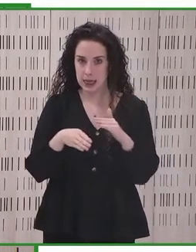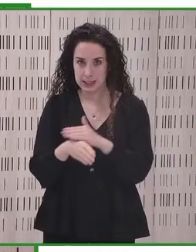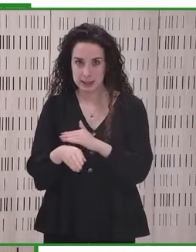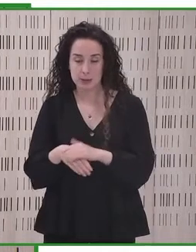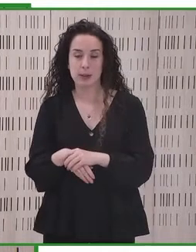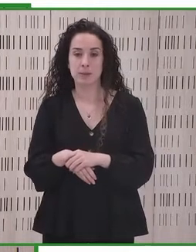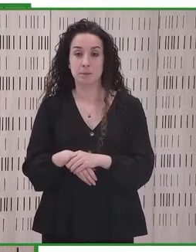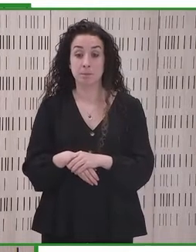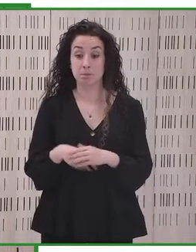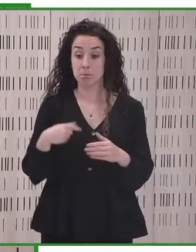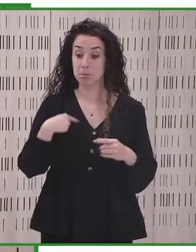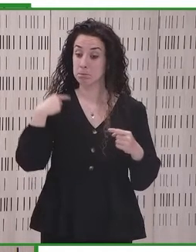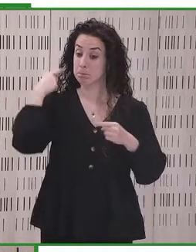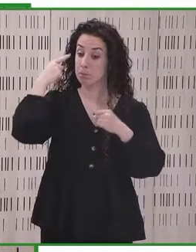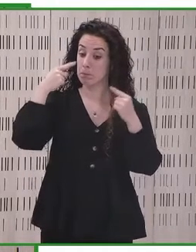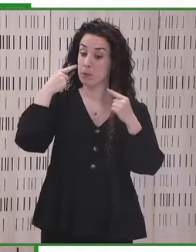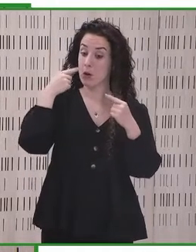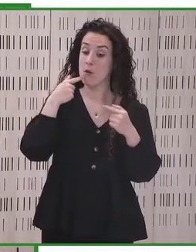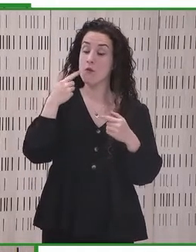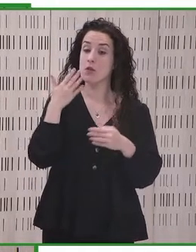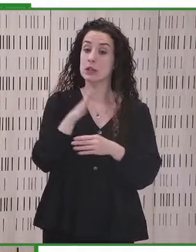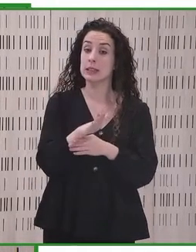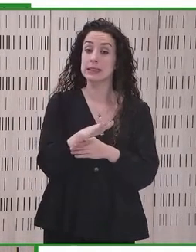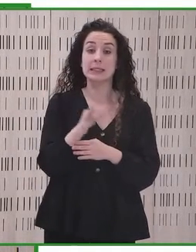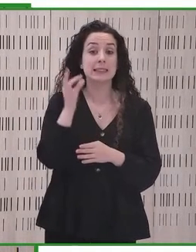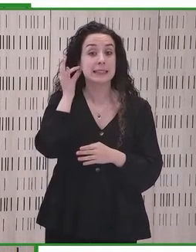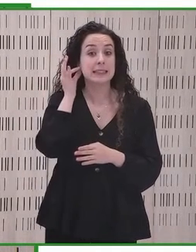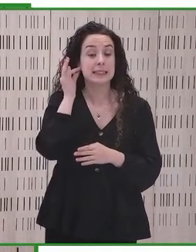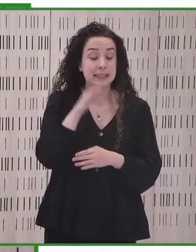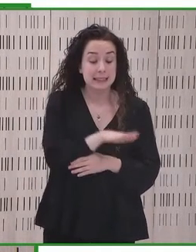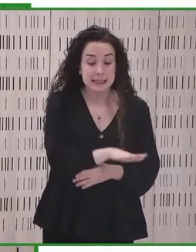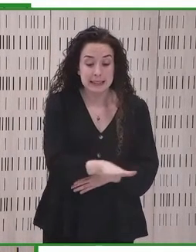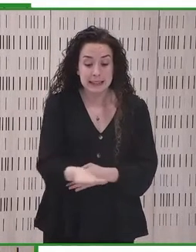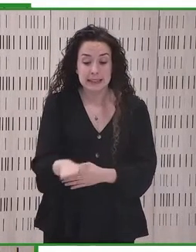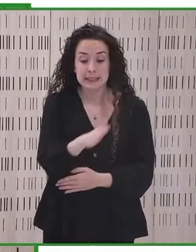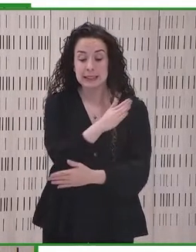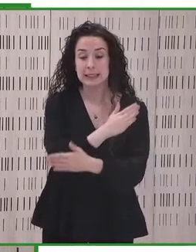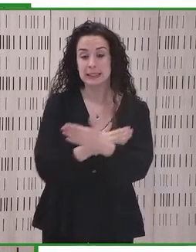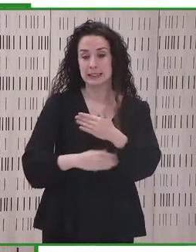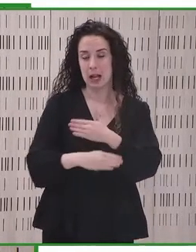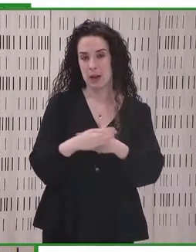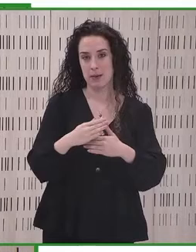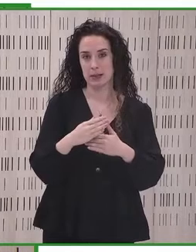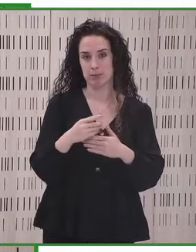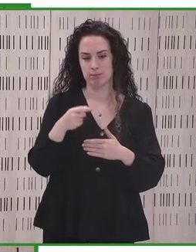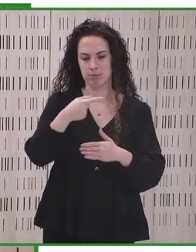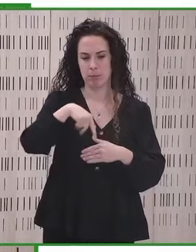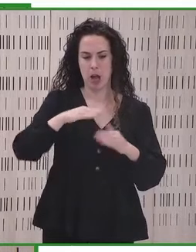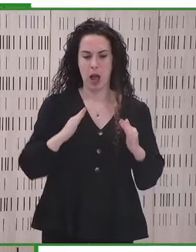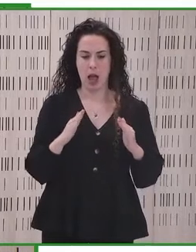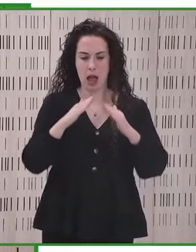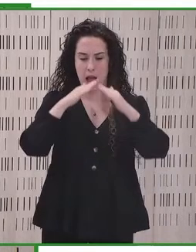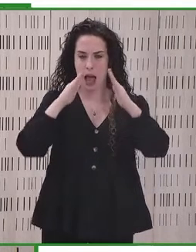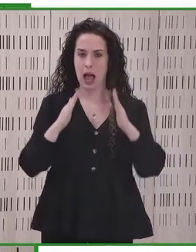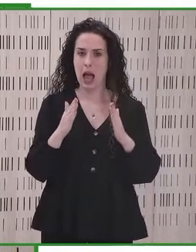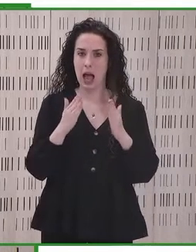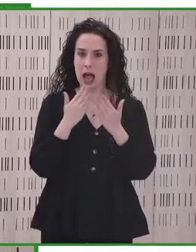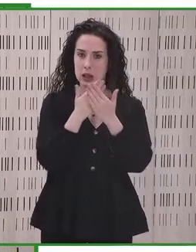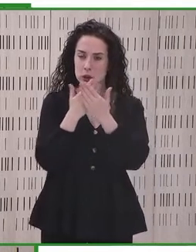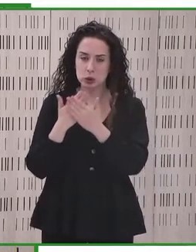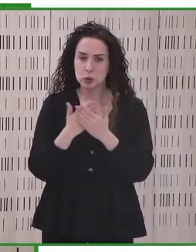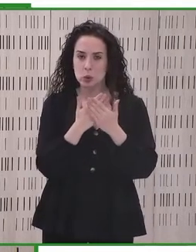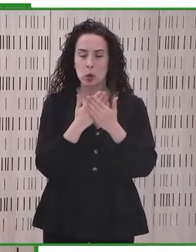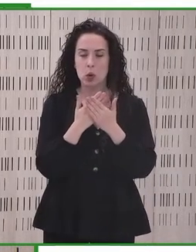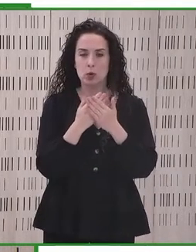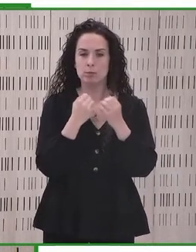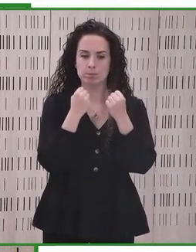en que las niñas con discapacidad que viven en colegios, no que viven, perdonen,